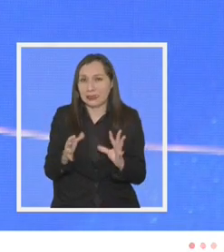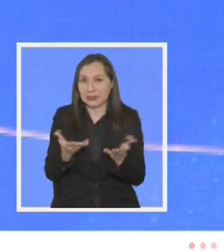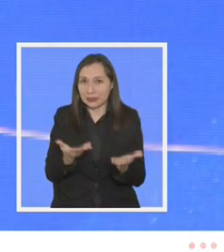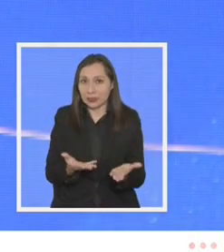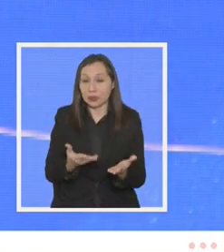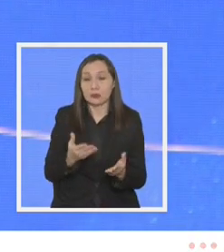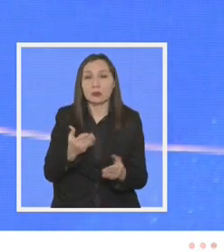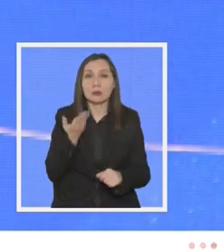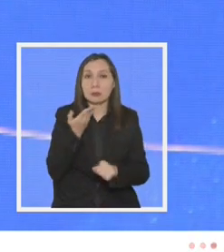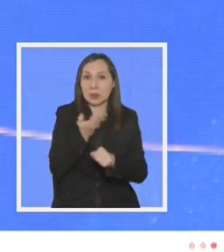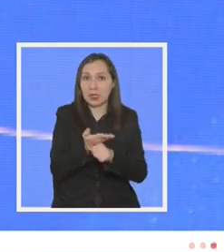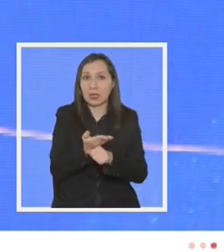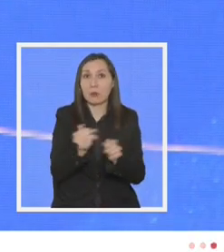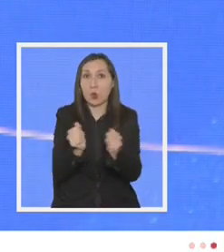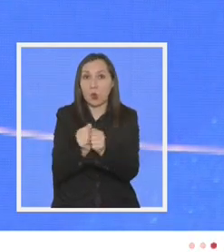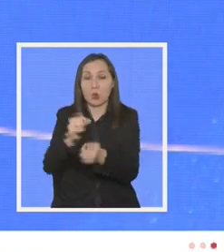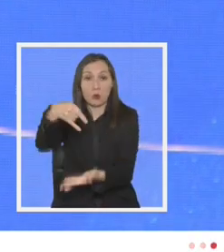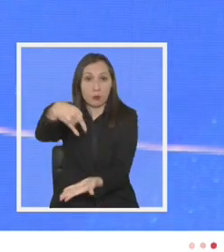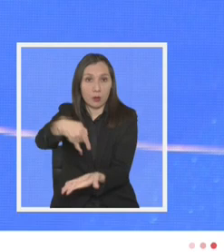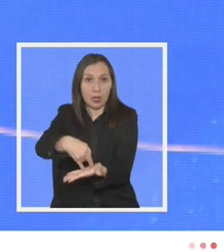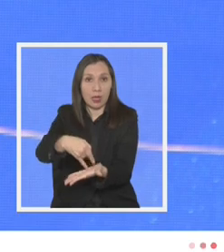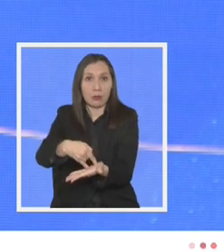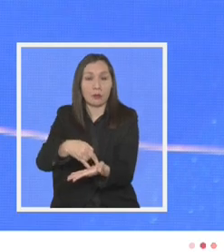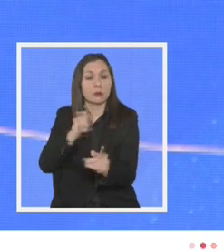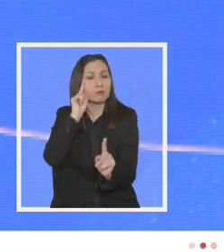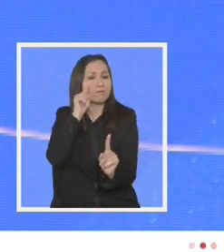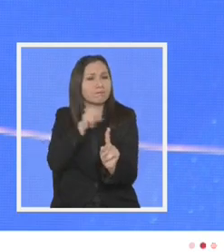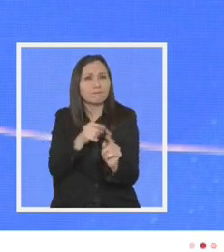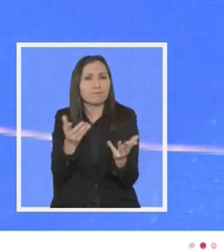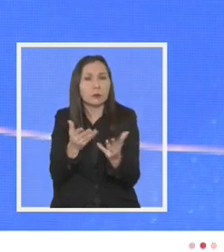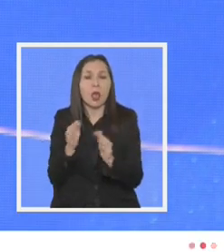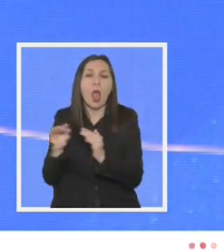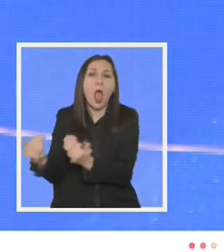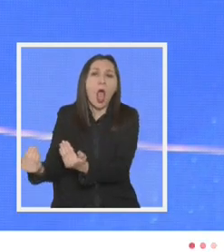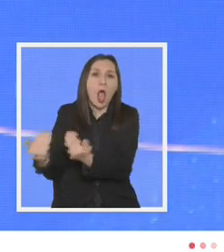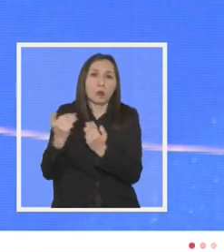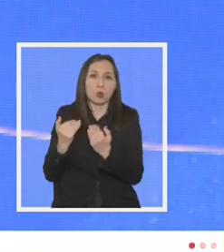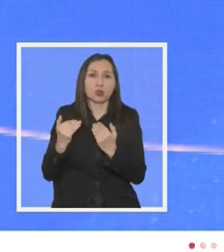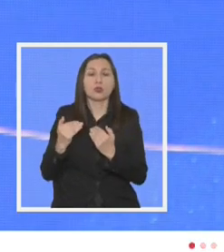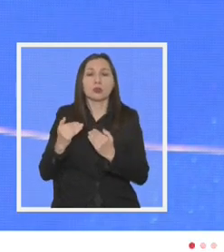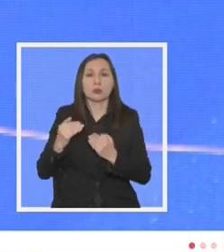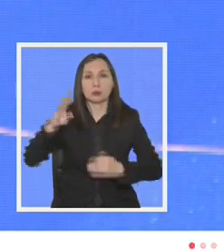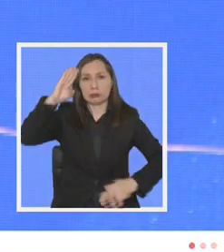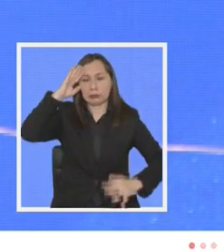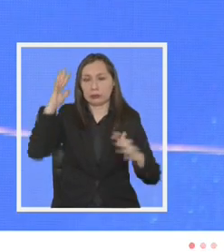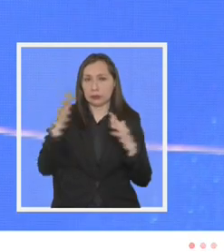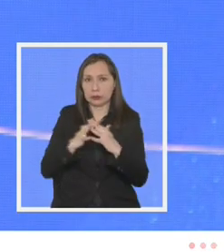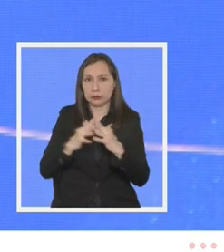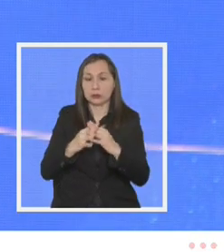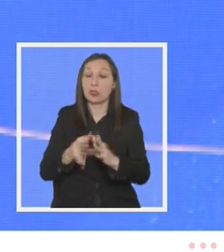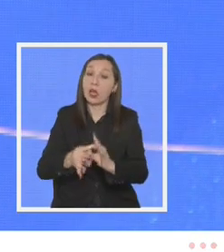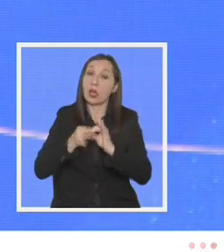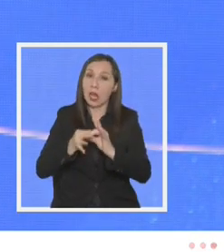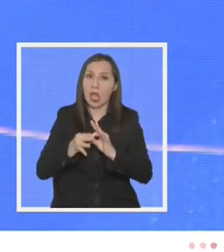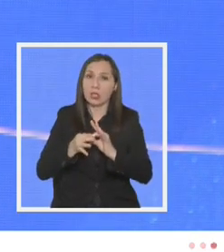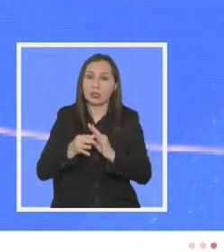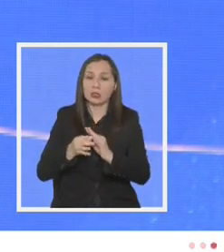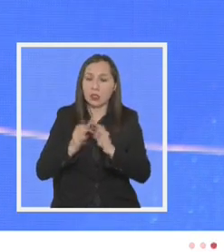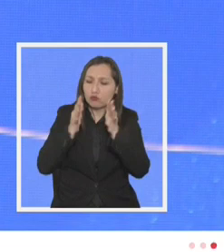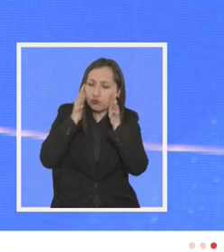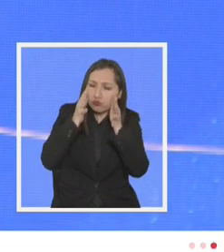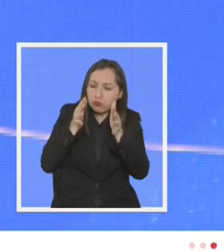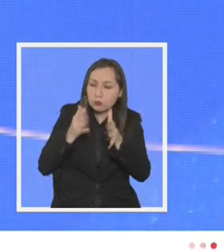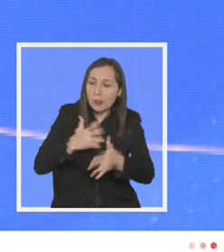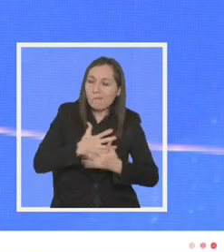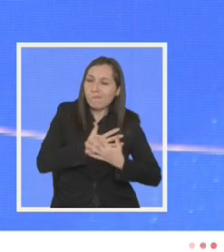pedimos, en conjunto con el Parlamento, apoyo a las Fuerzas Armadas, a quienes agradezco su dedicación y